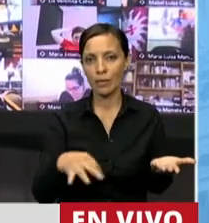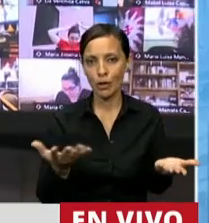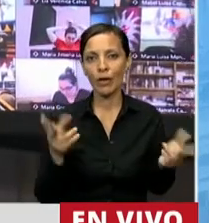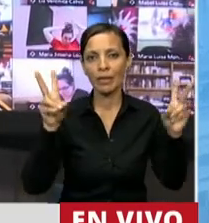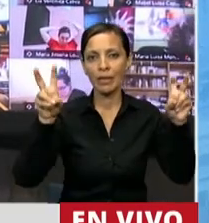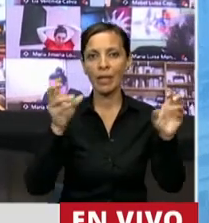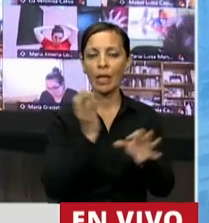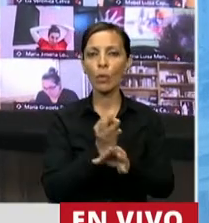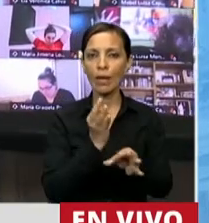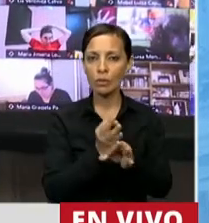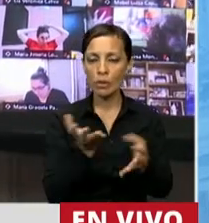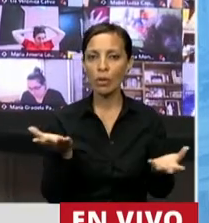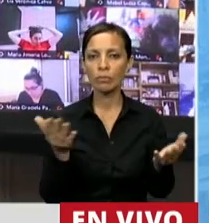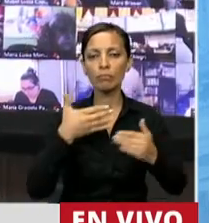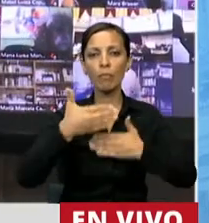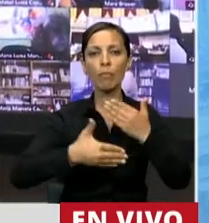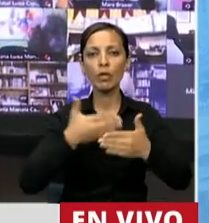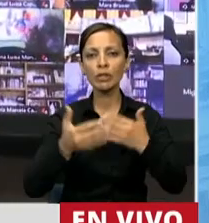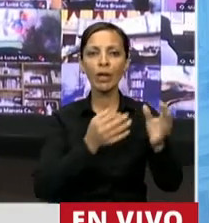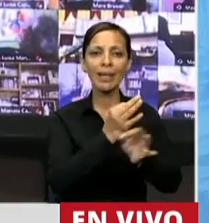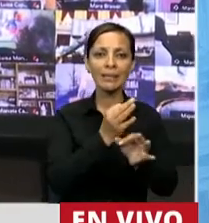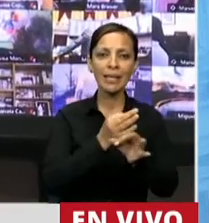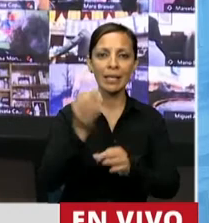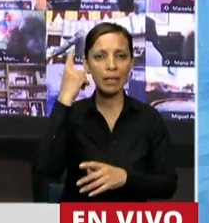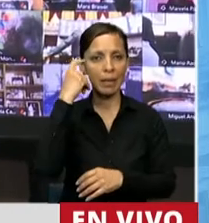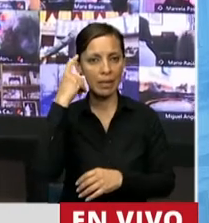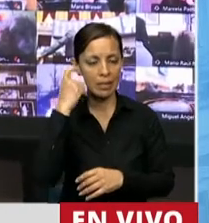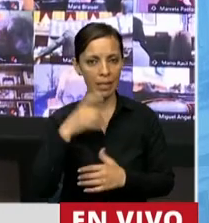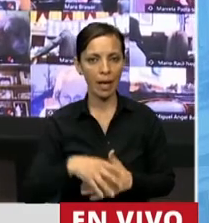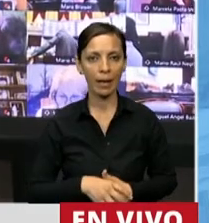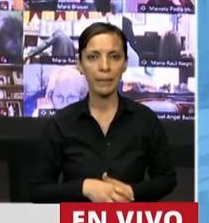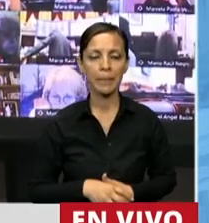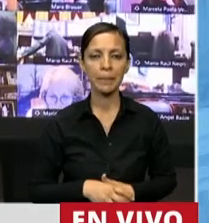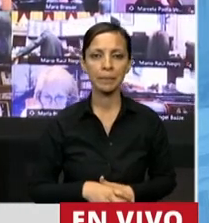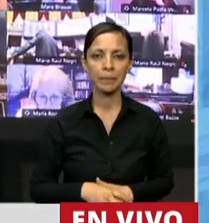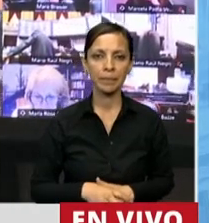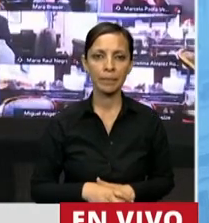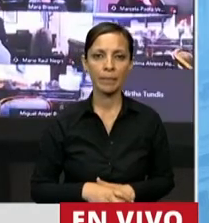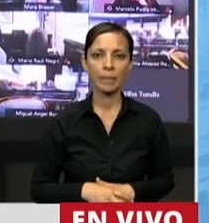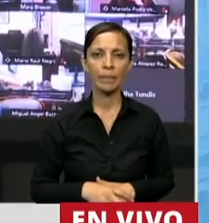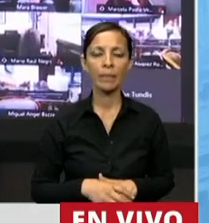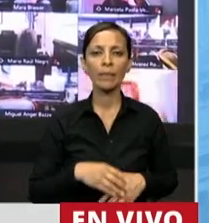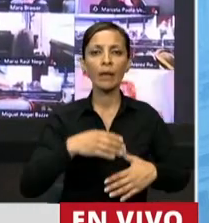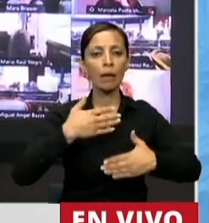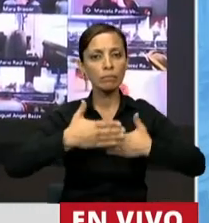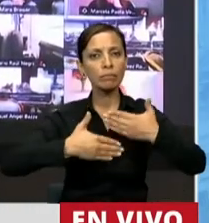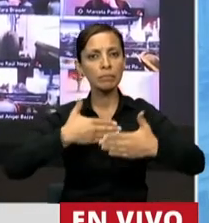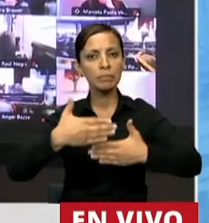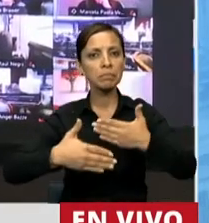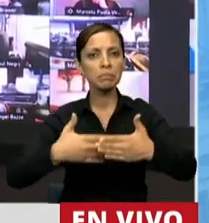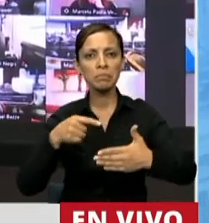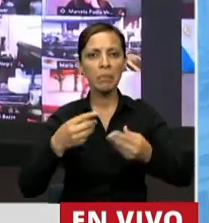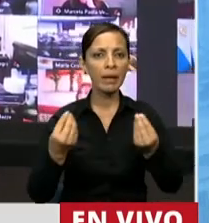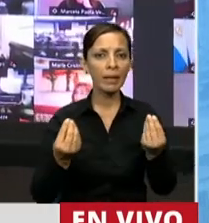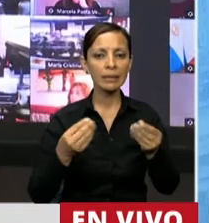educación es un proceso de enseñanza y aprendizaje, donde las trayectorias es el